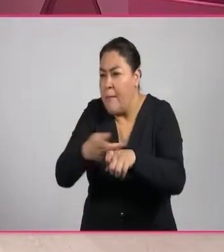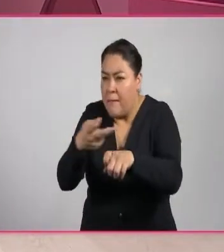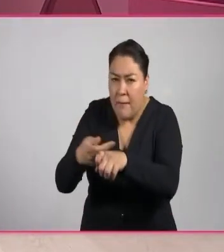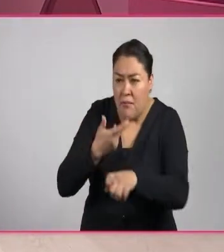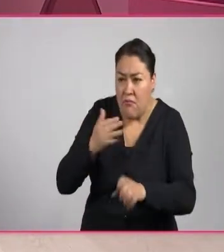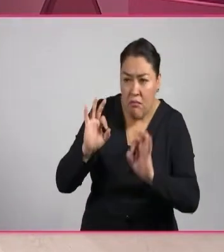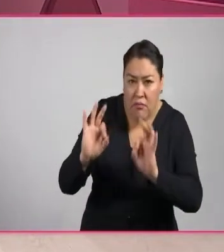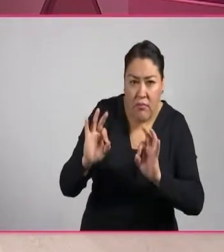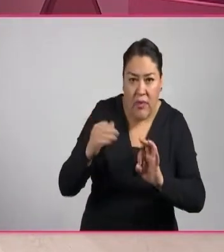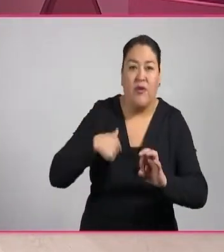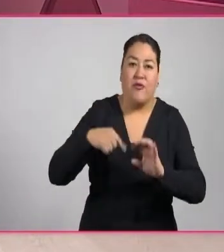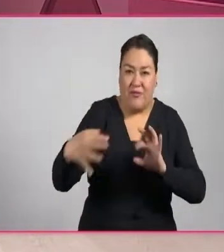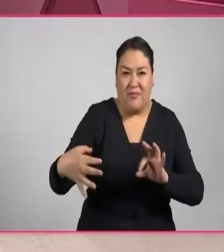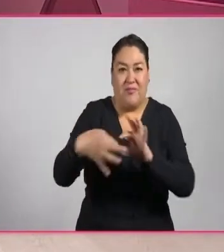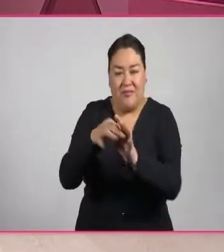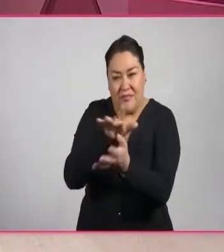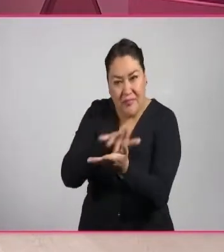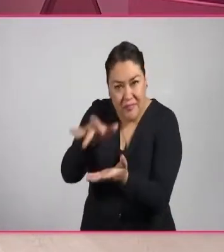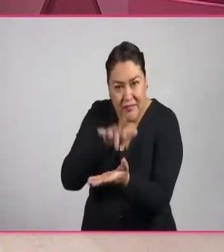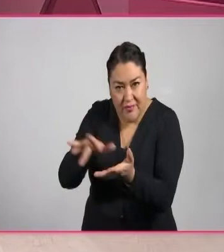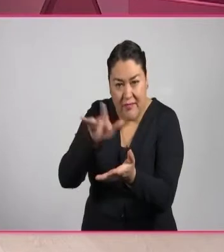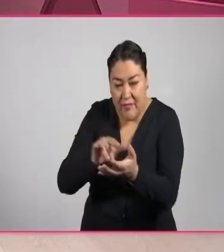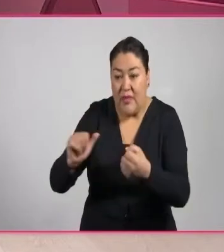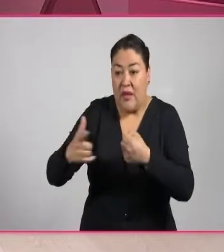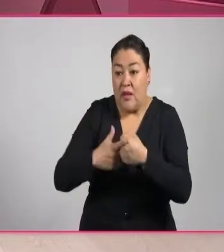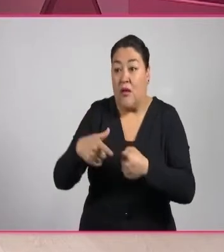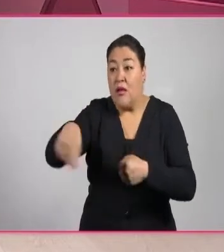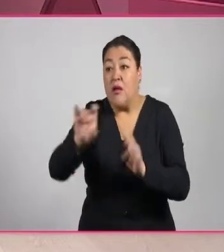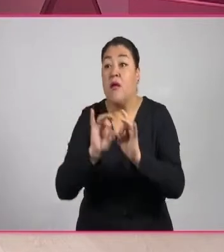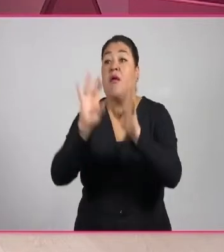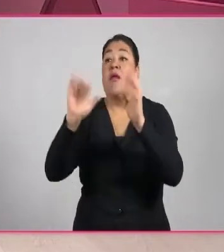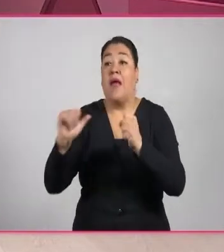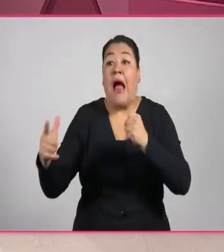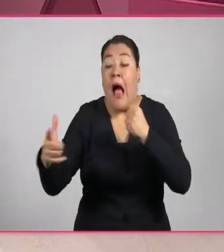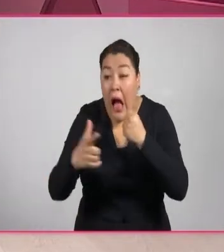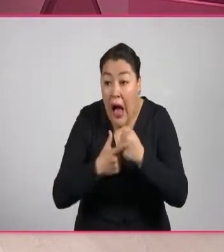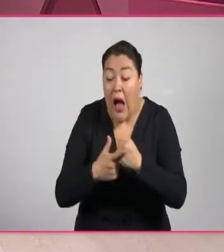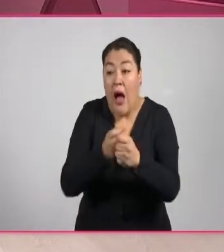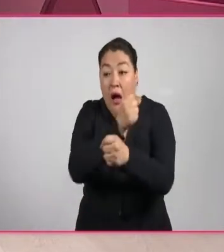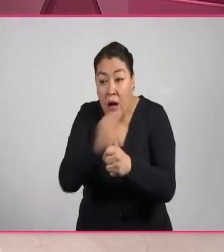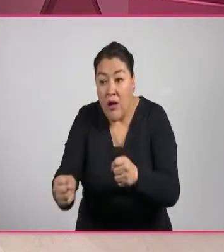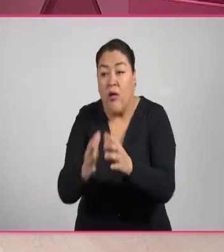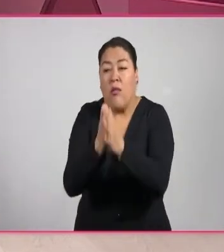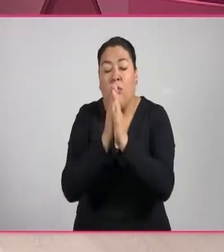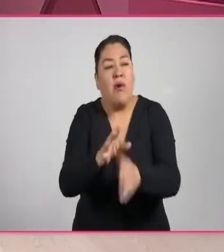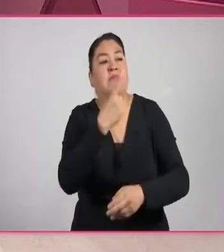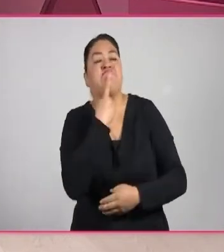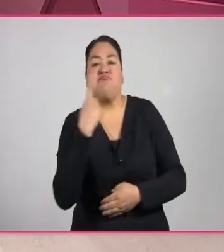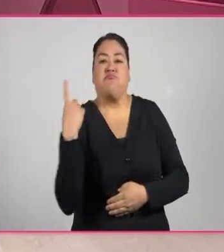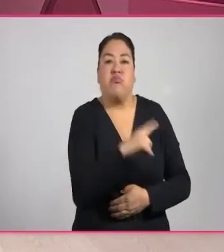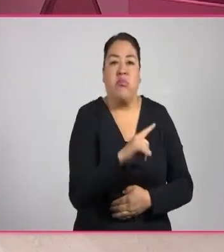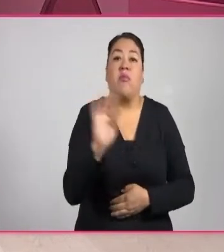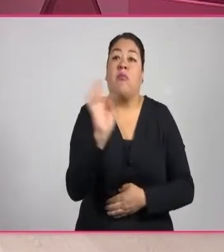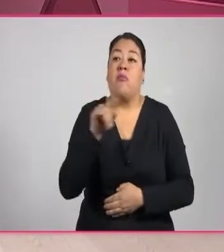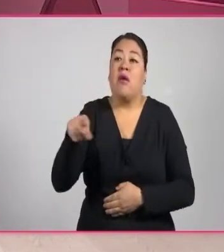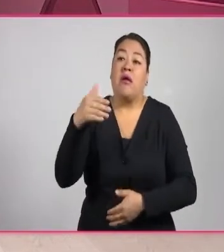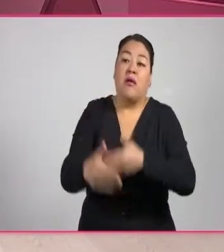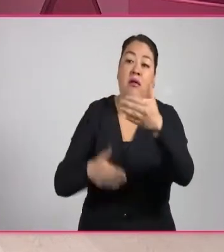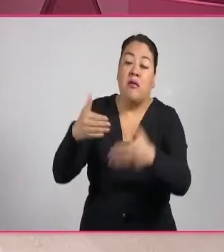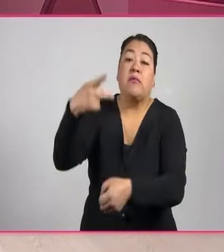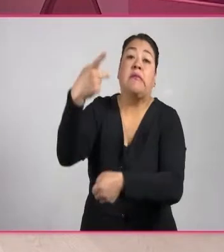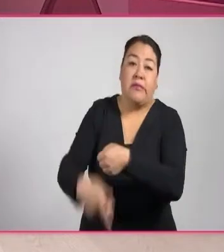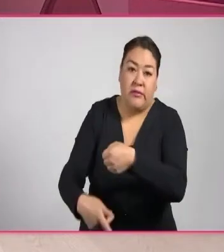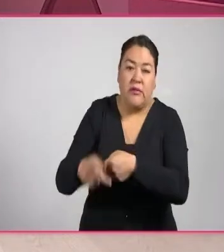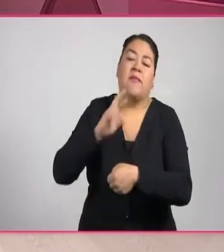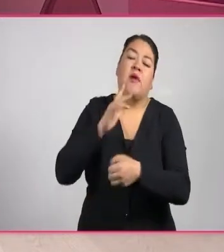ellas creando una red de apoyo y fomentar que alerten de cualquier amenaza o incidente que eventualmente las ponga en peligro